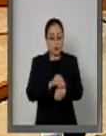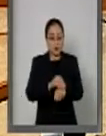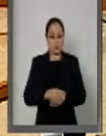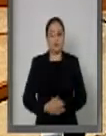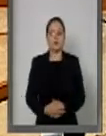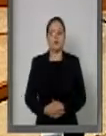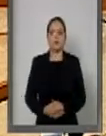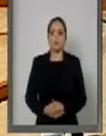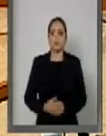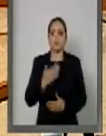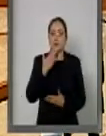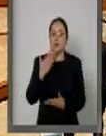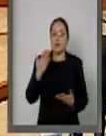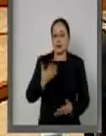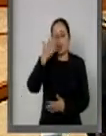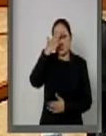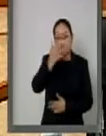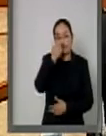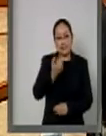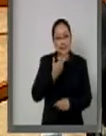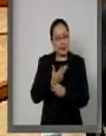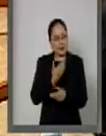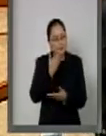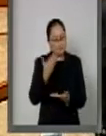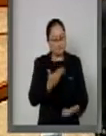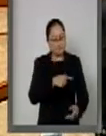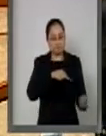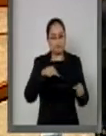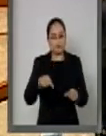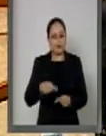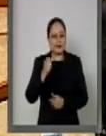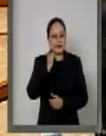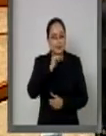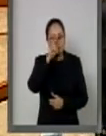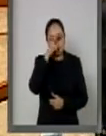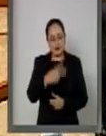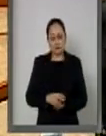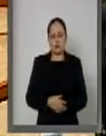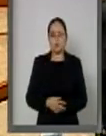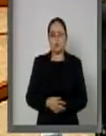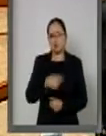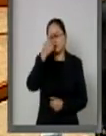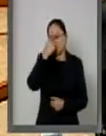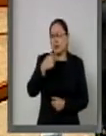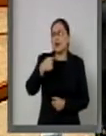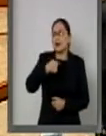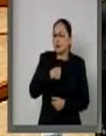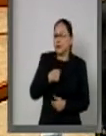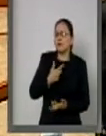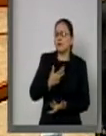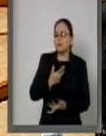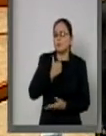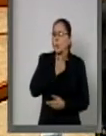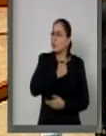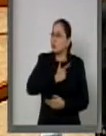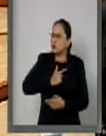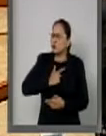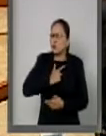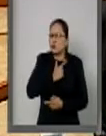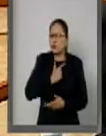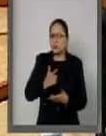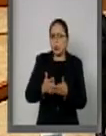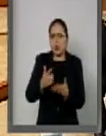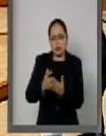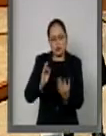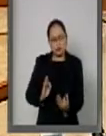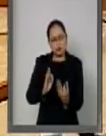bienvenido señor secretario, me dio gusto que en este ejercicio de diálogo y rendición